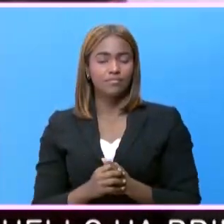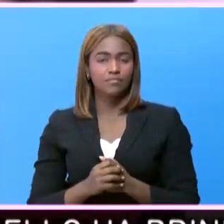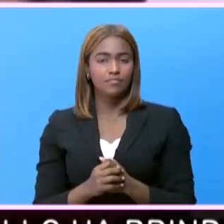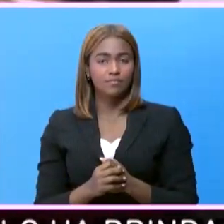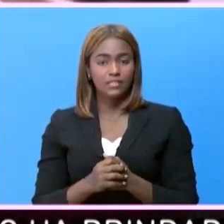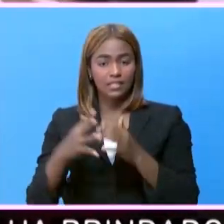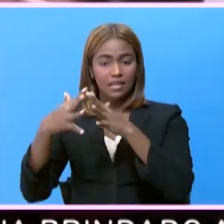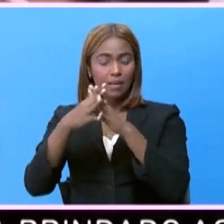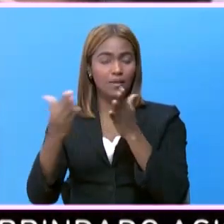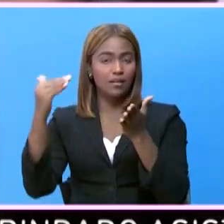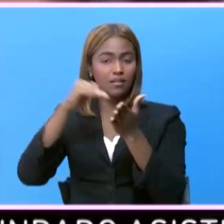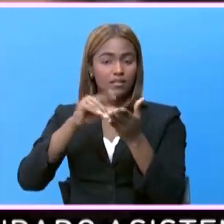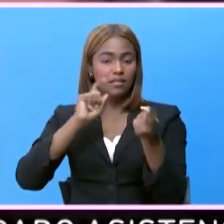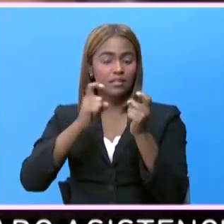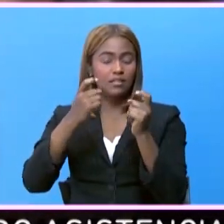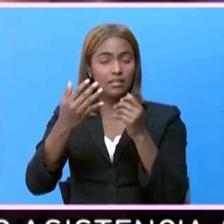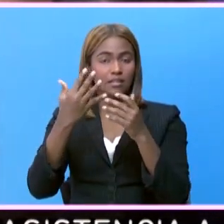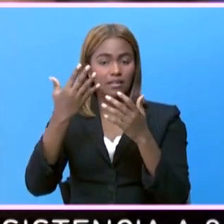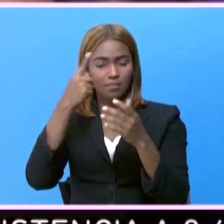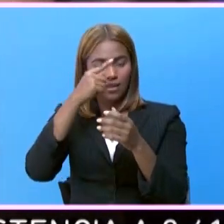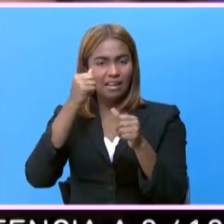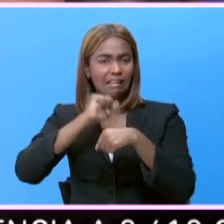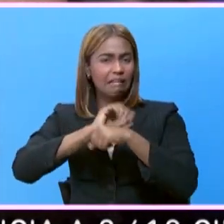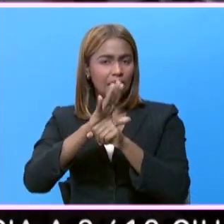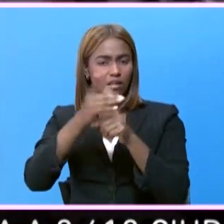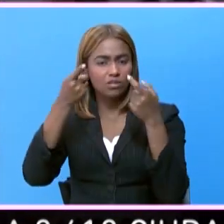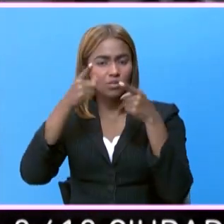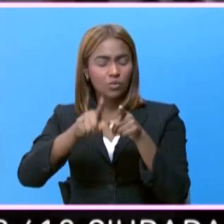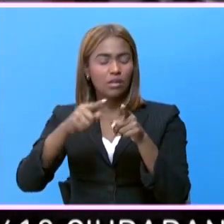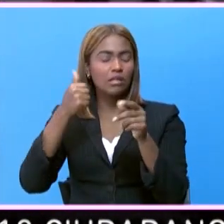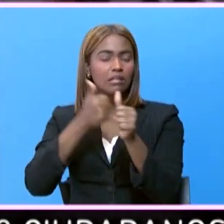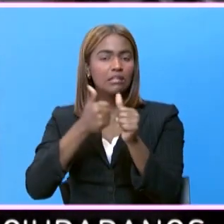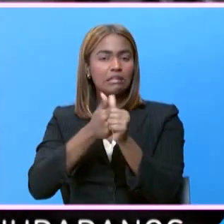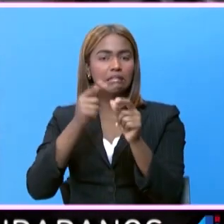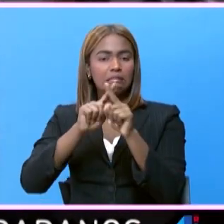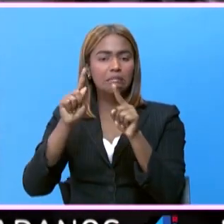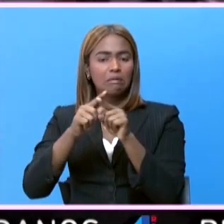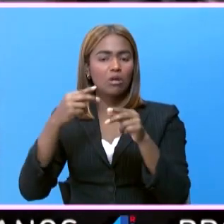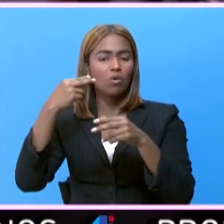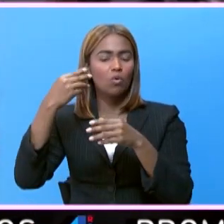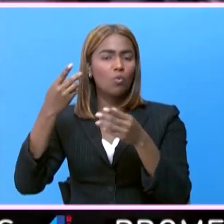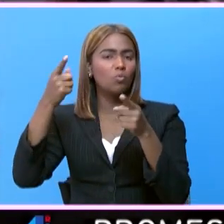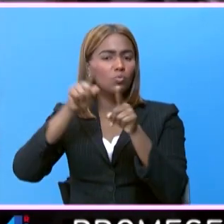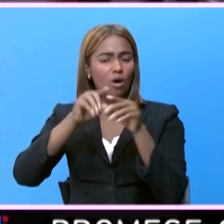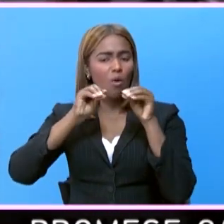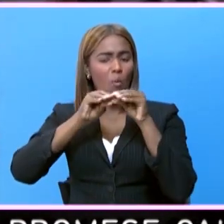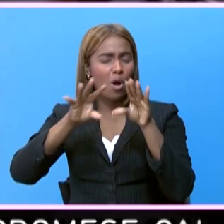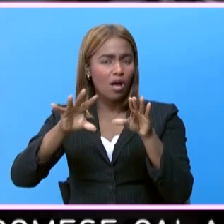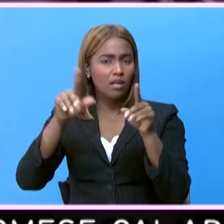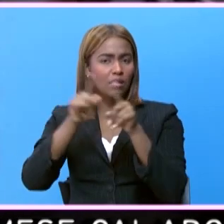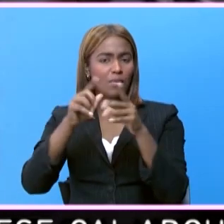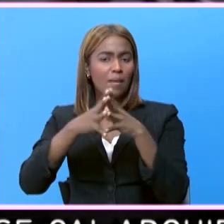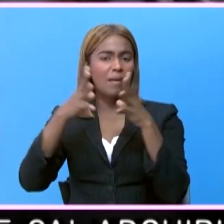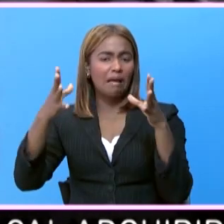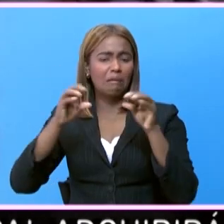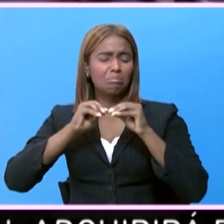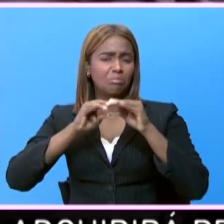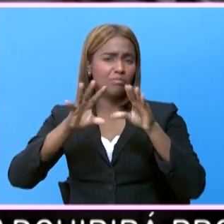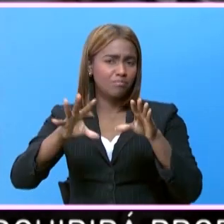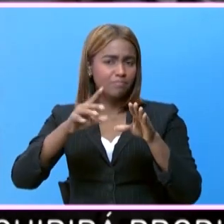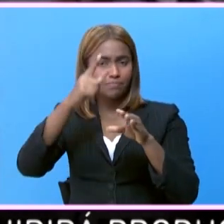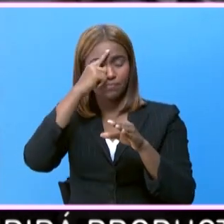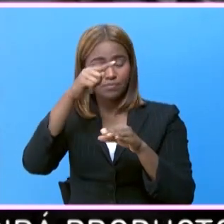Latinoamérica renovó esta semana su alerta frente al coronavirus debido al reporte de picos recurrentes de contagios y de una mayor propagación